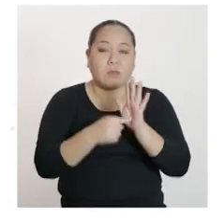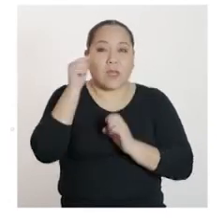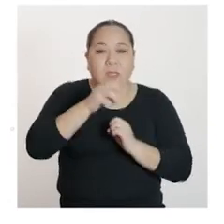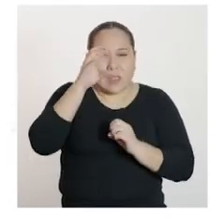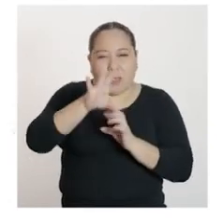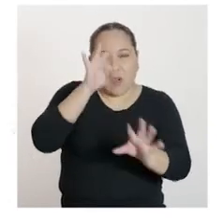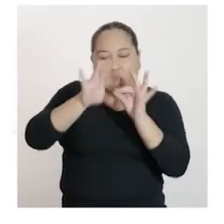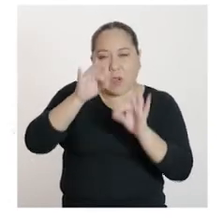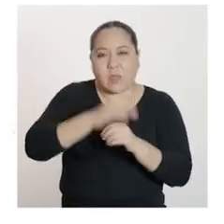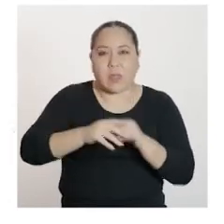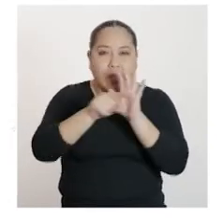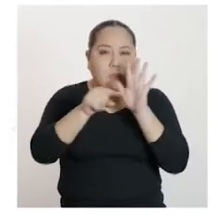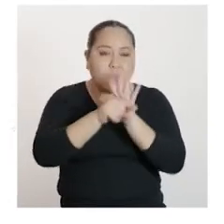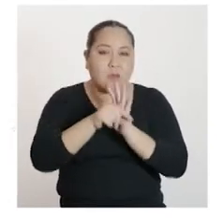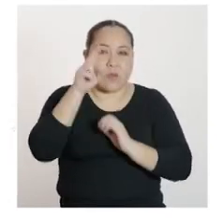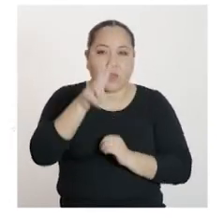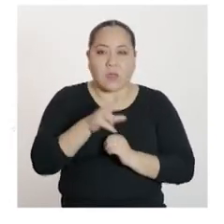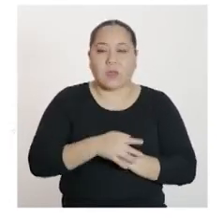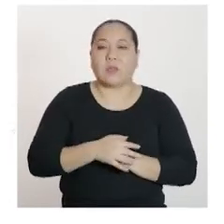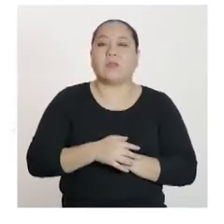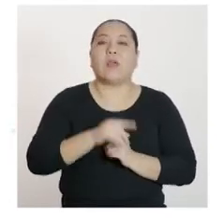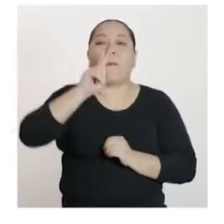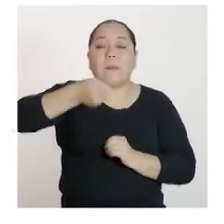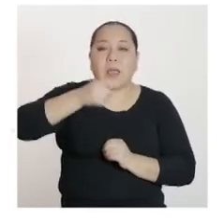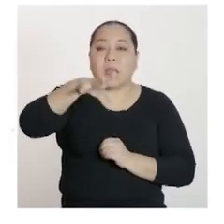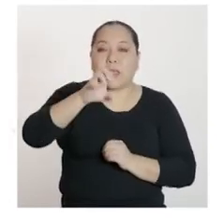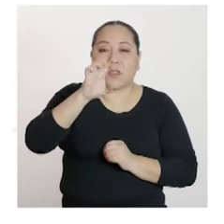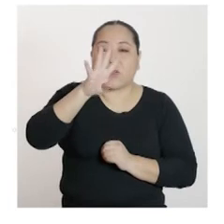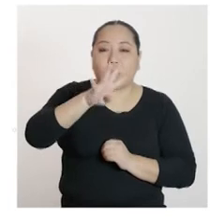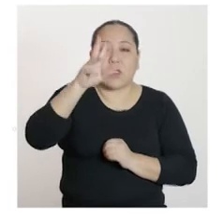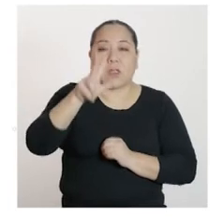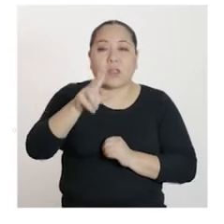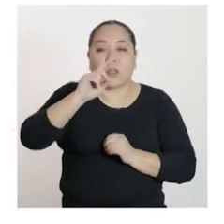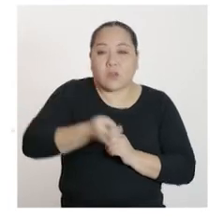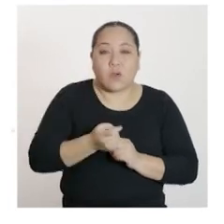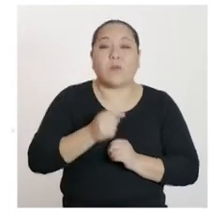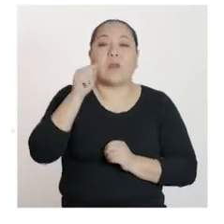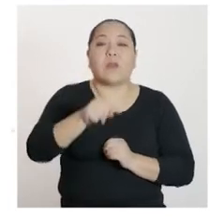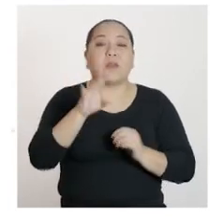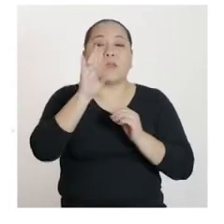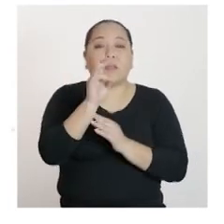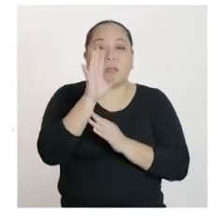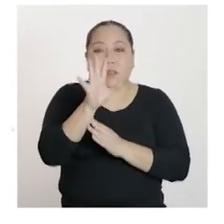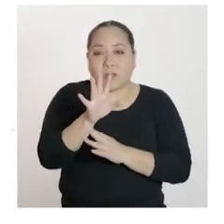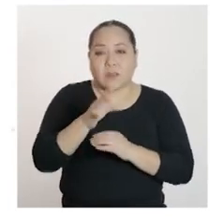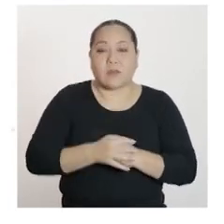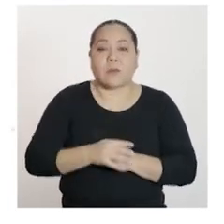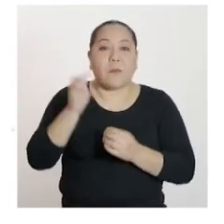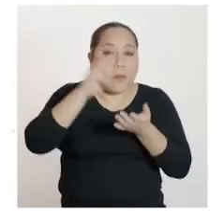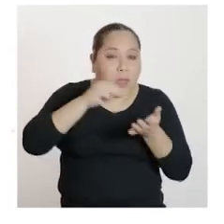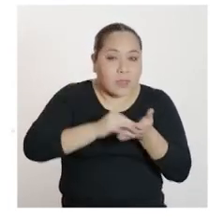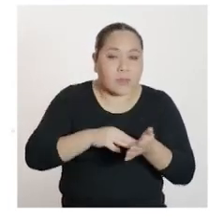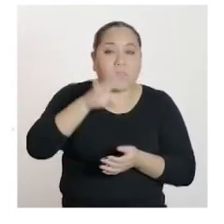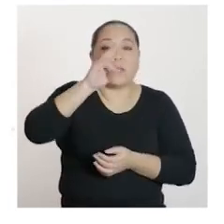negativo 3,543,75 más